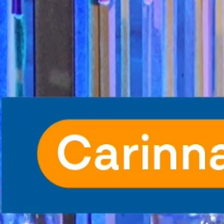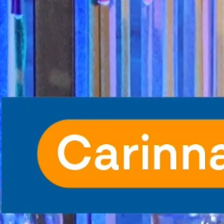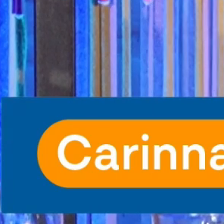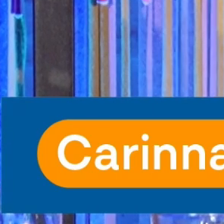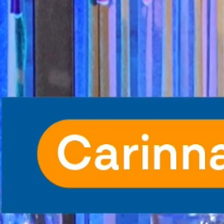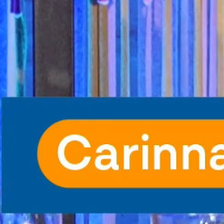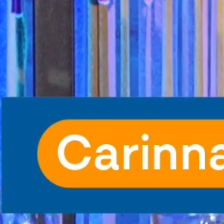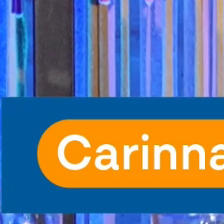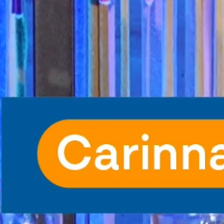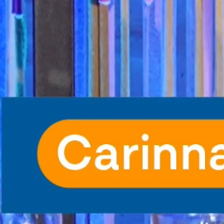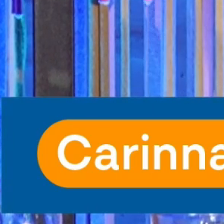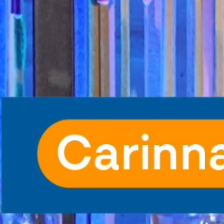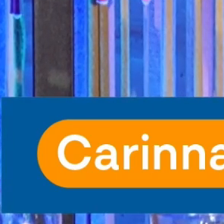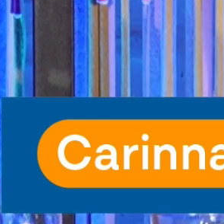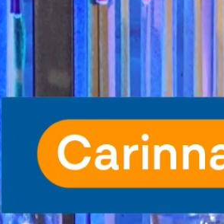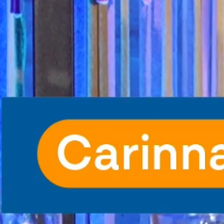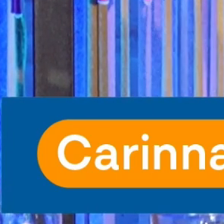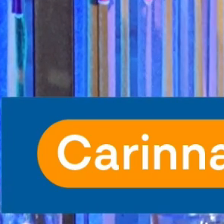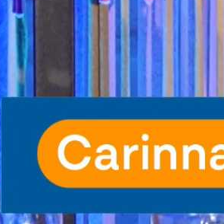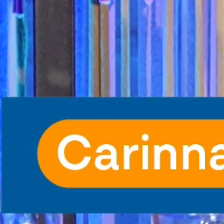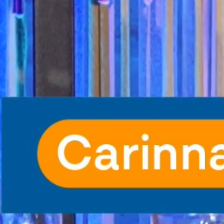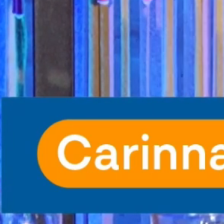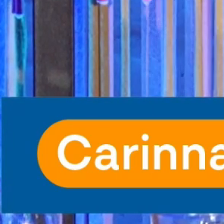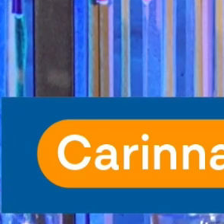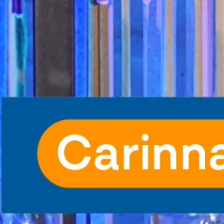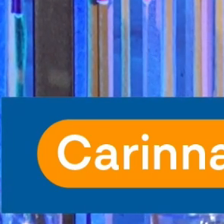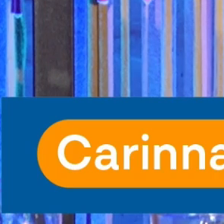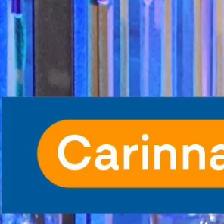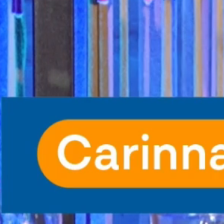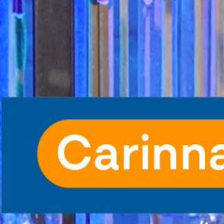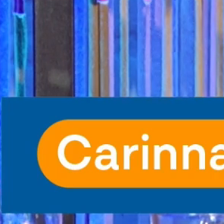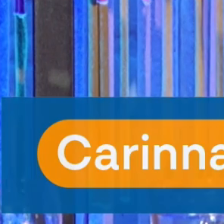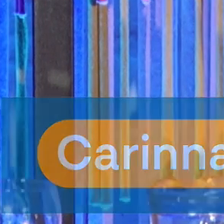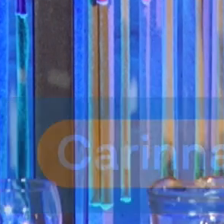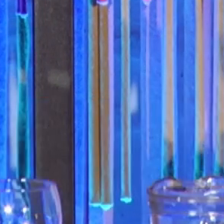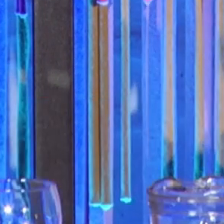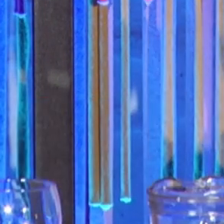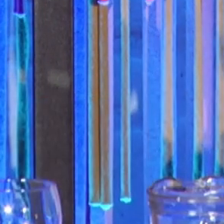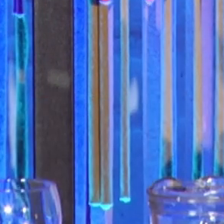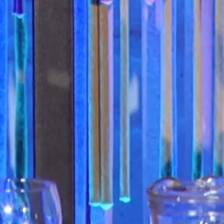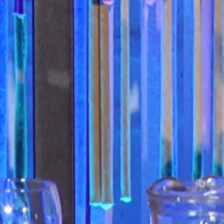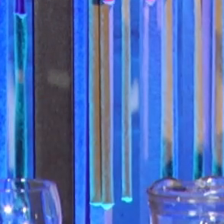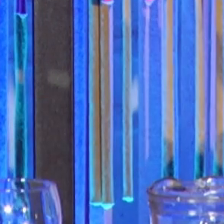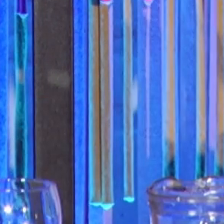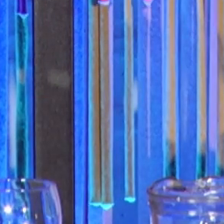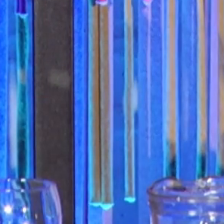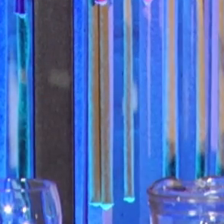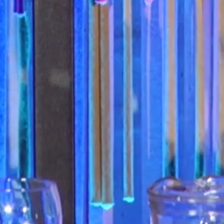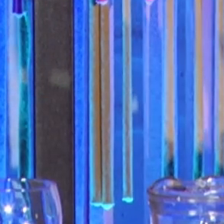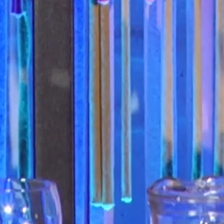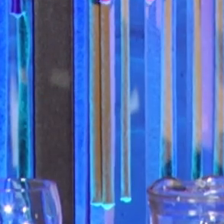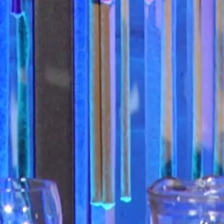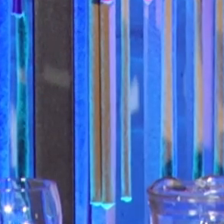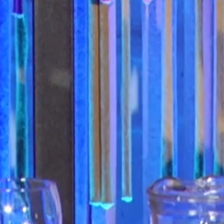cercanos a la adultez. Así que bueno, los dejo, Sergio les va a contar los detalles. Sergio está hoy a cargo de